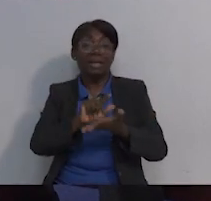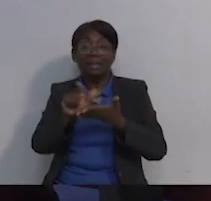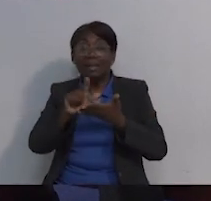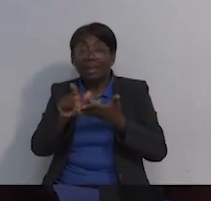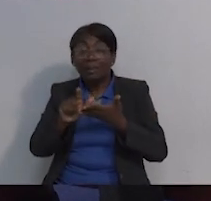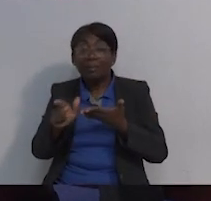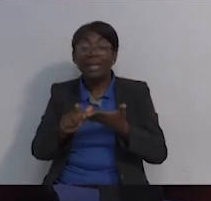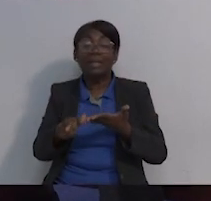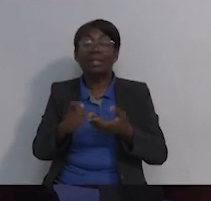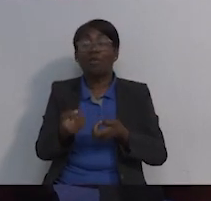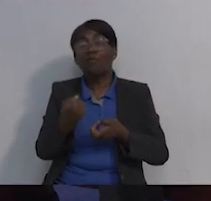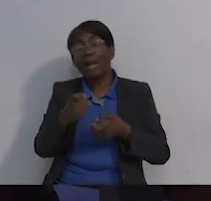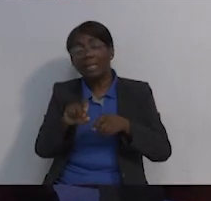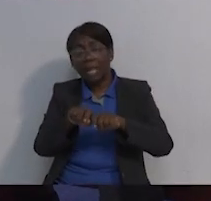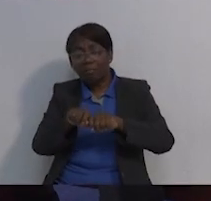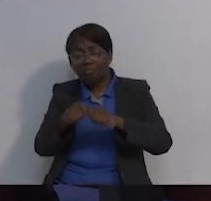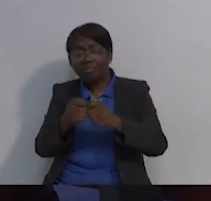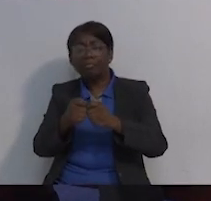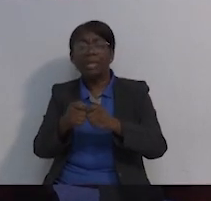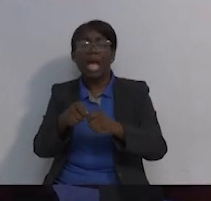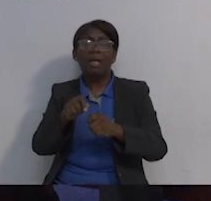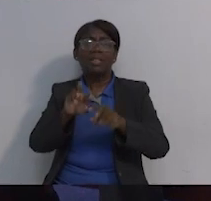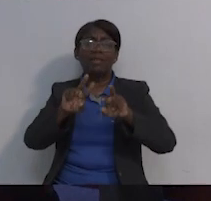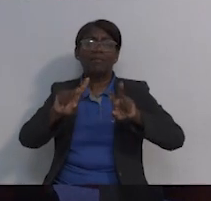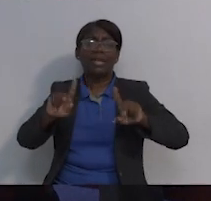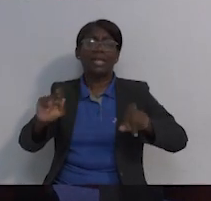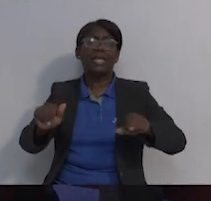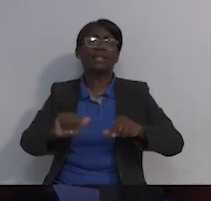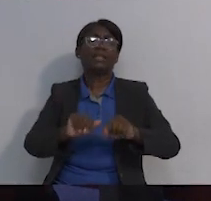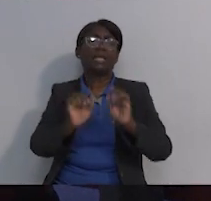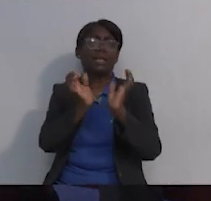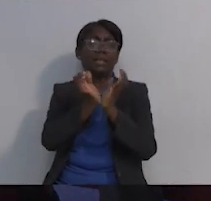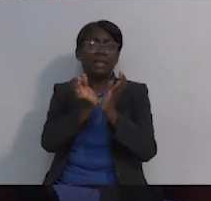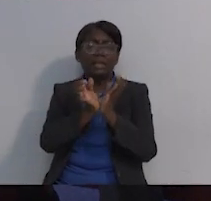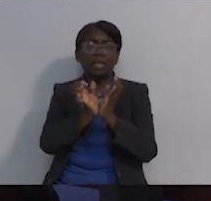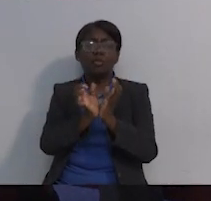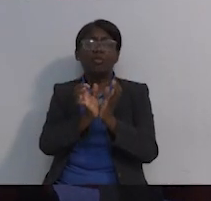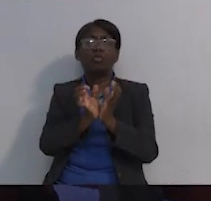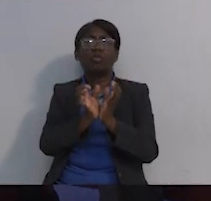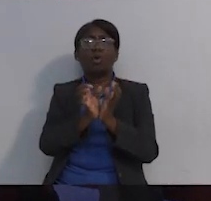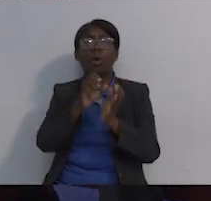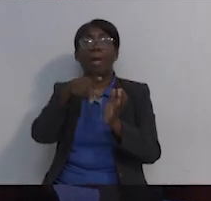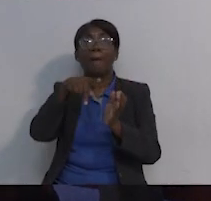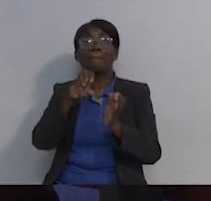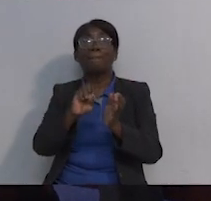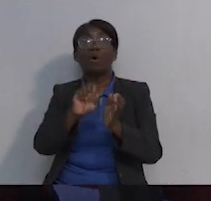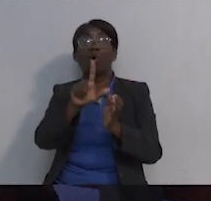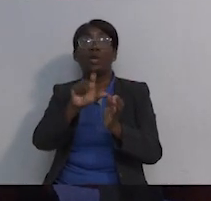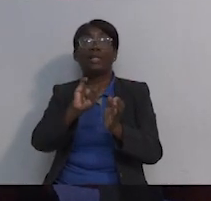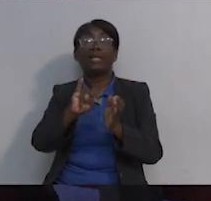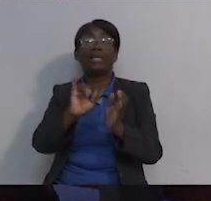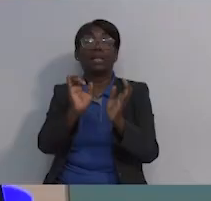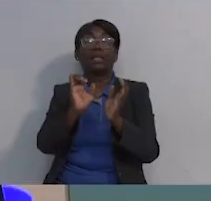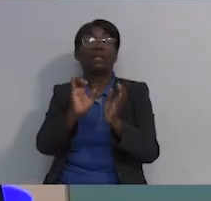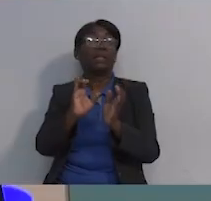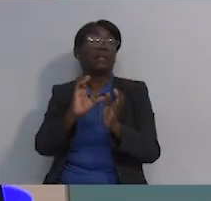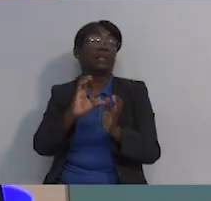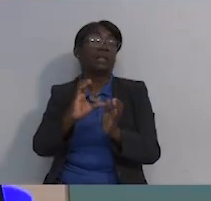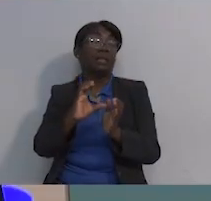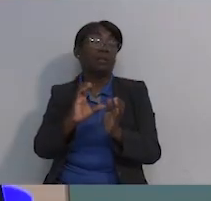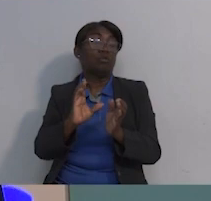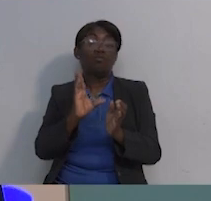lo del COVID, el mantenimiento, que le falta la pieza, pero en varias policlínicas, están tres, yo puedo decir que